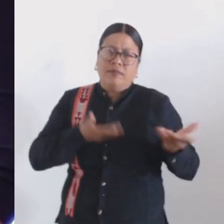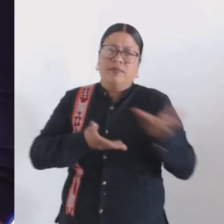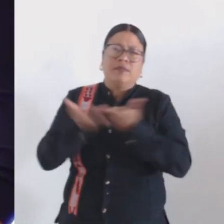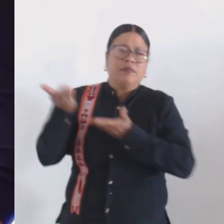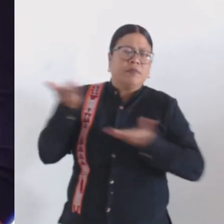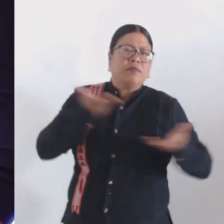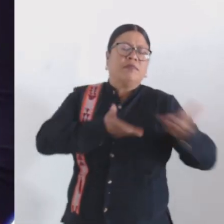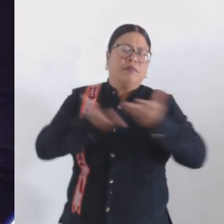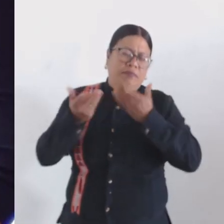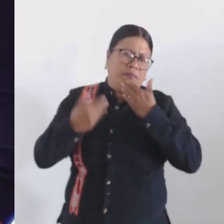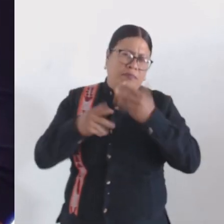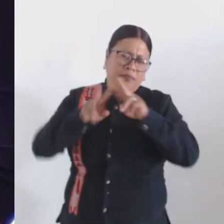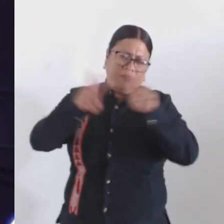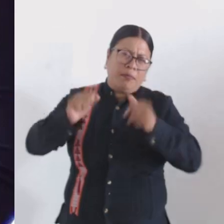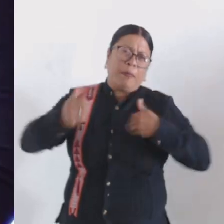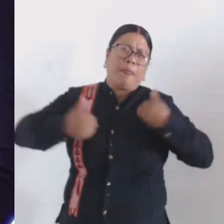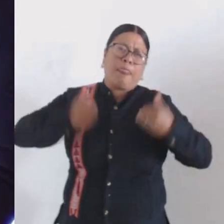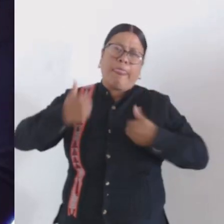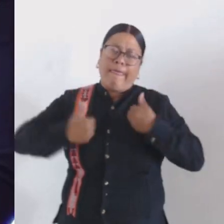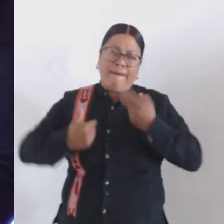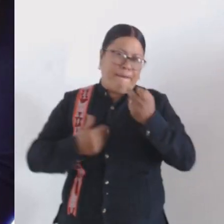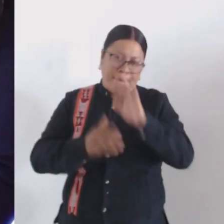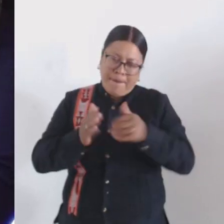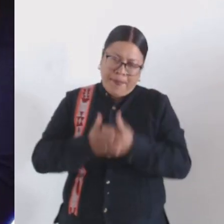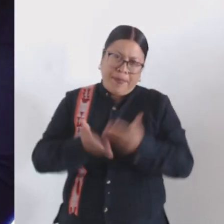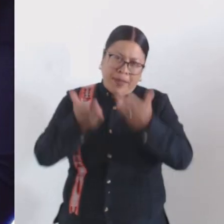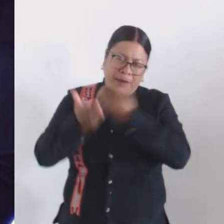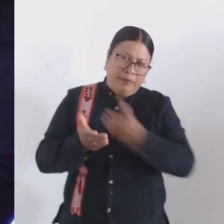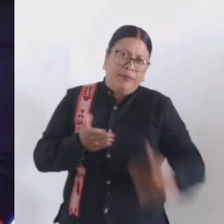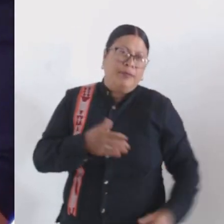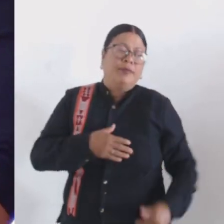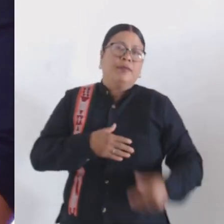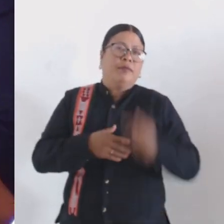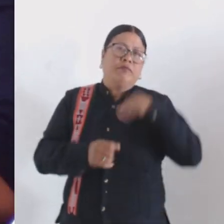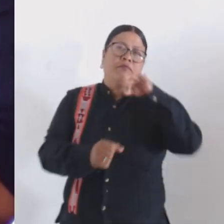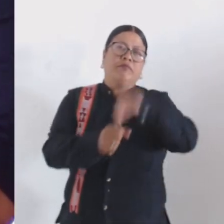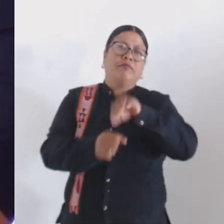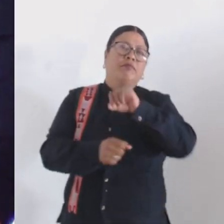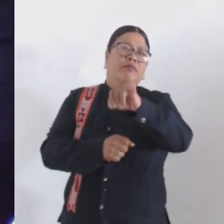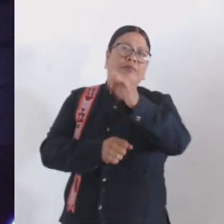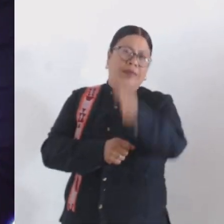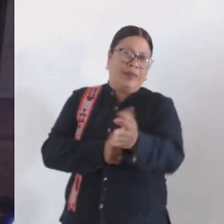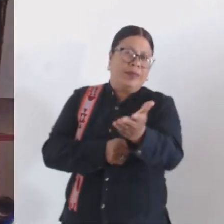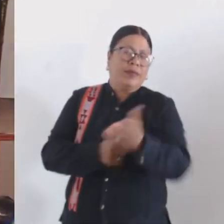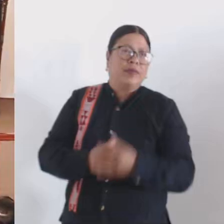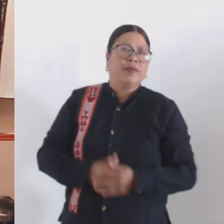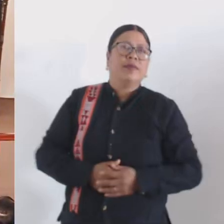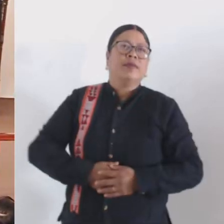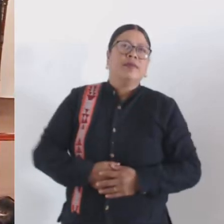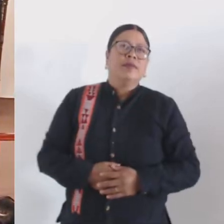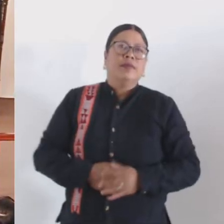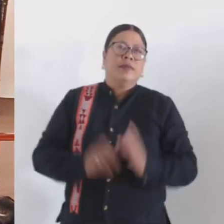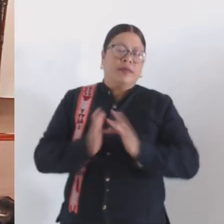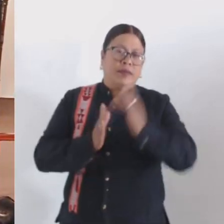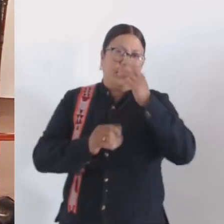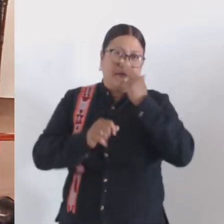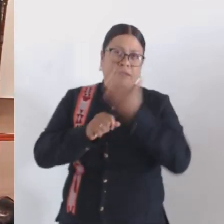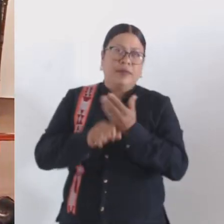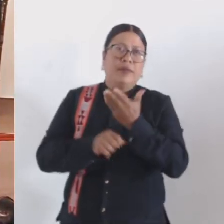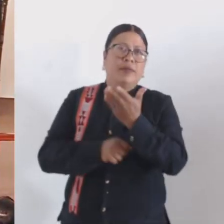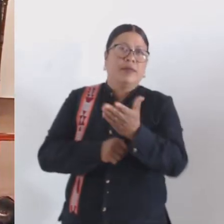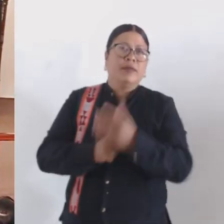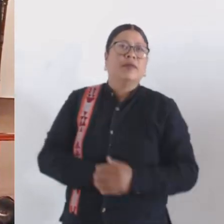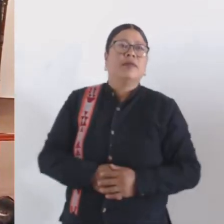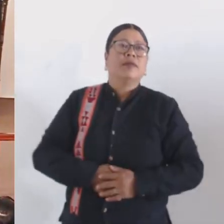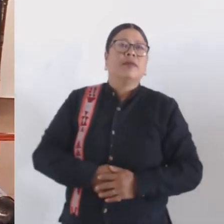ambiente de paz y armonía. Es cuanto, señor presidente, y va mi voto a favor. Gracias, regidor René Ricardes.